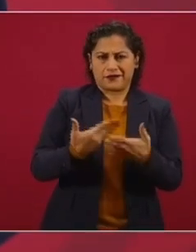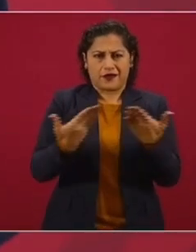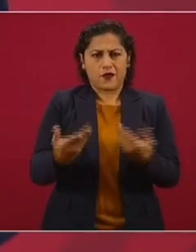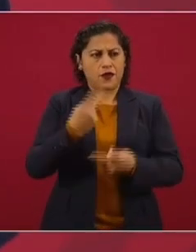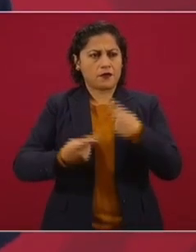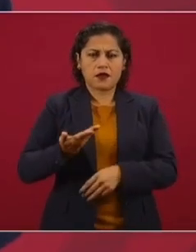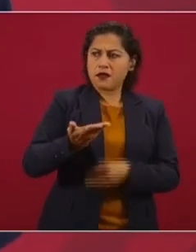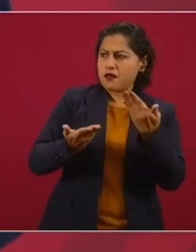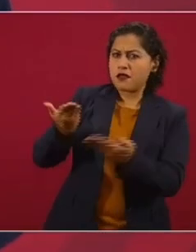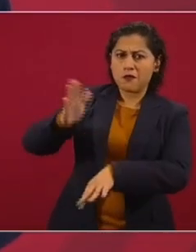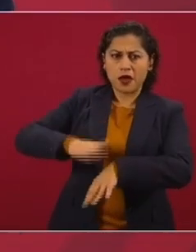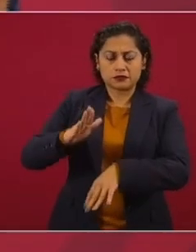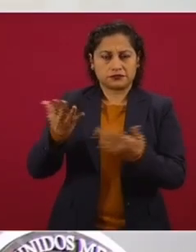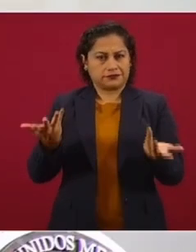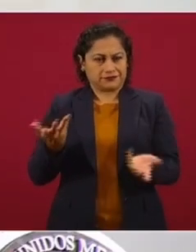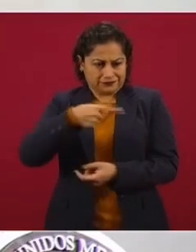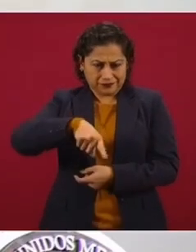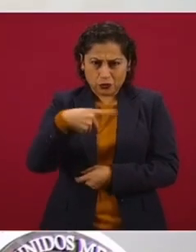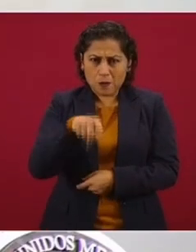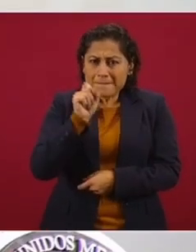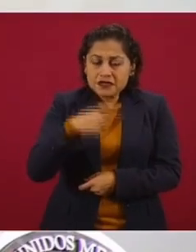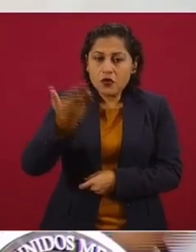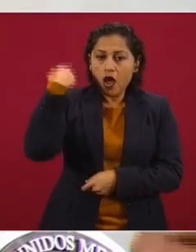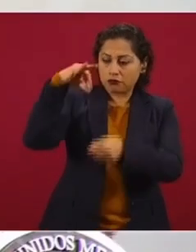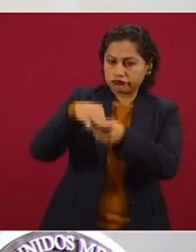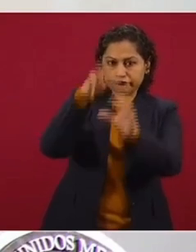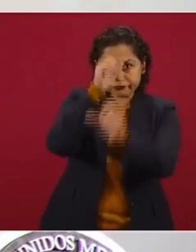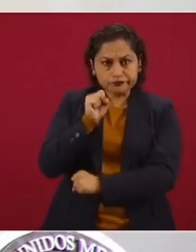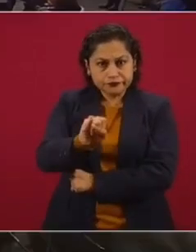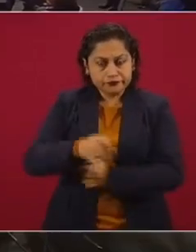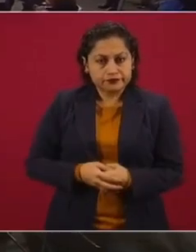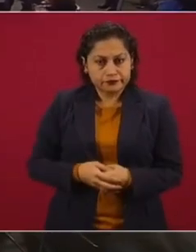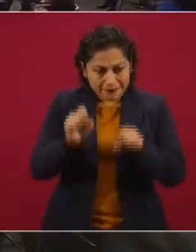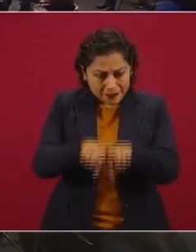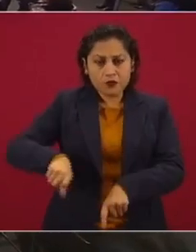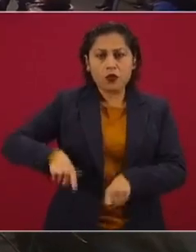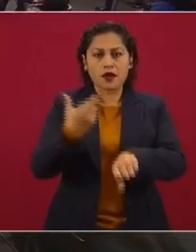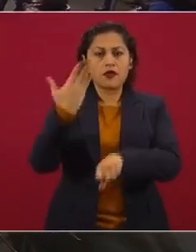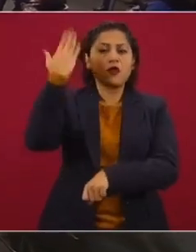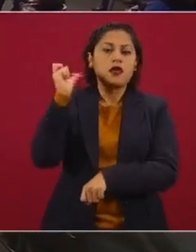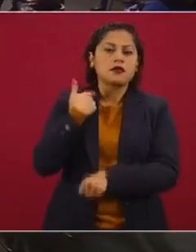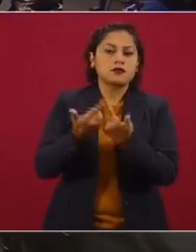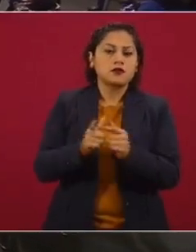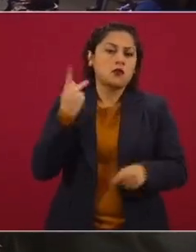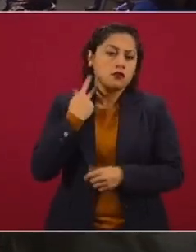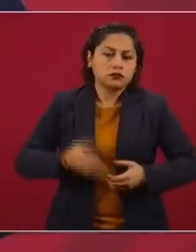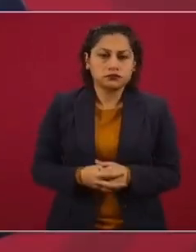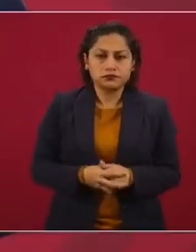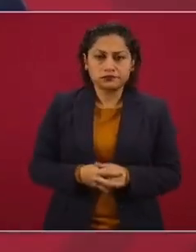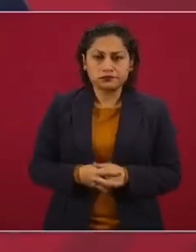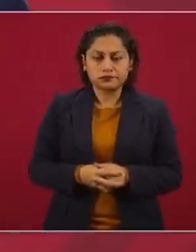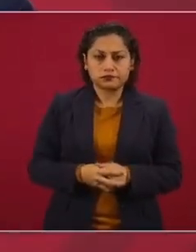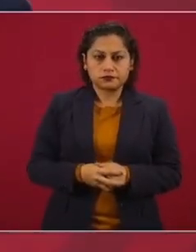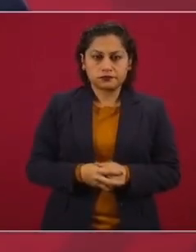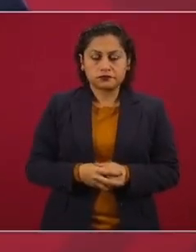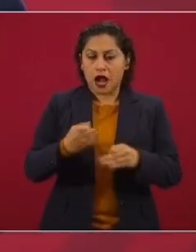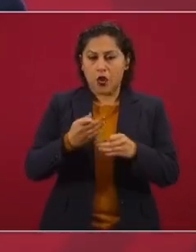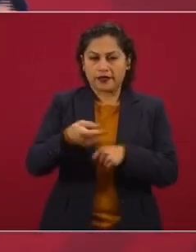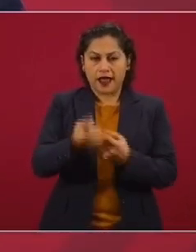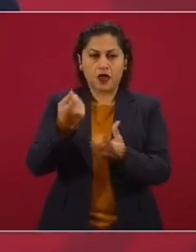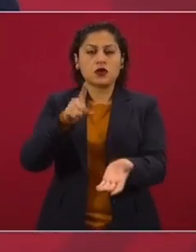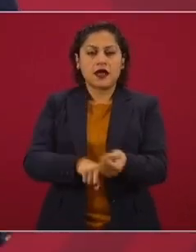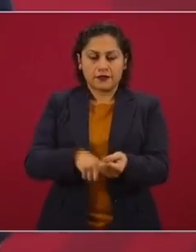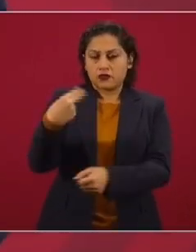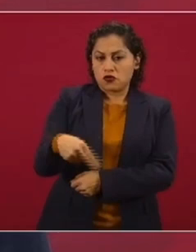votaron por esa ley. Gobernadores incluso, de los que están en el llamado Frente Federalista,